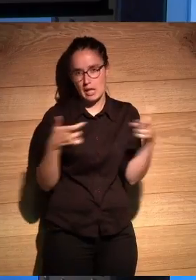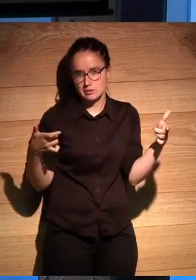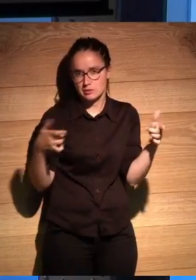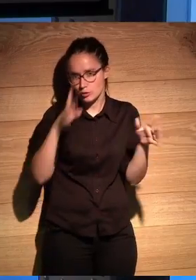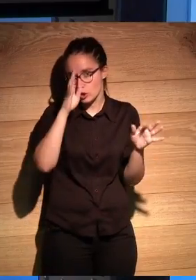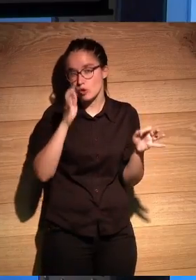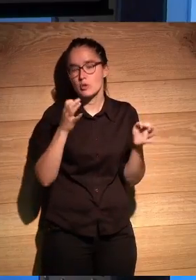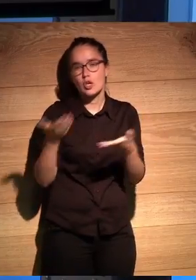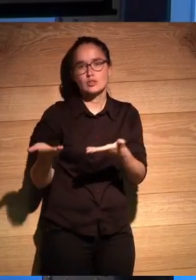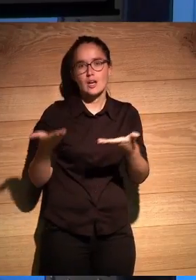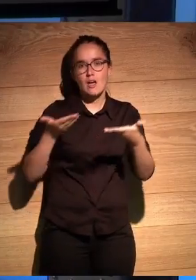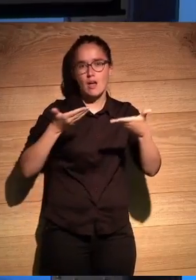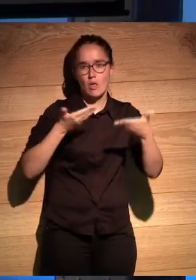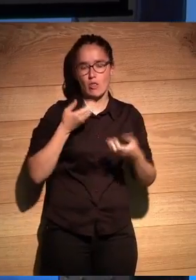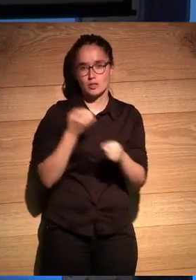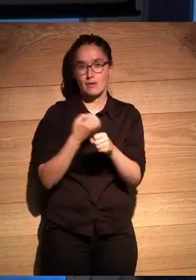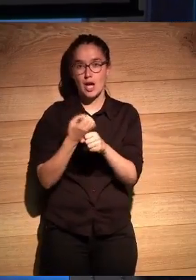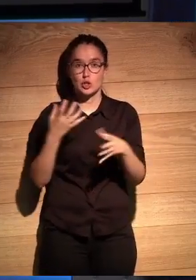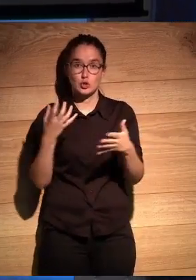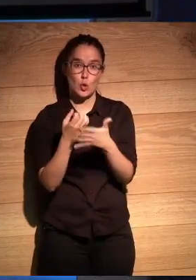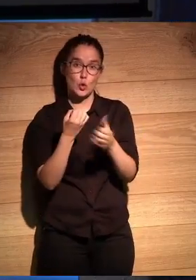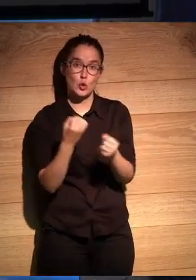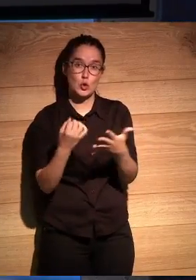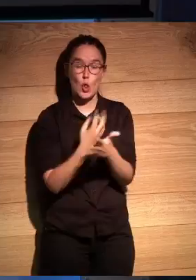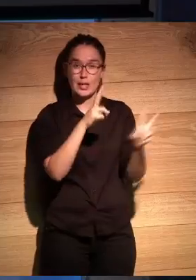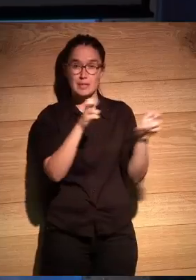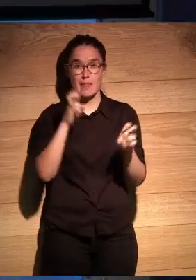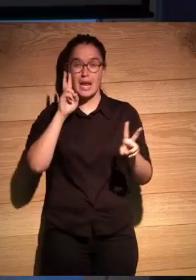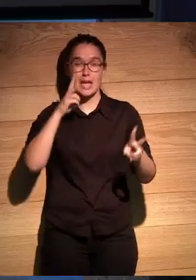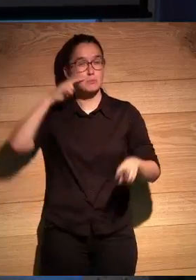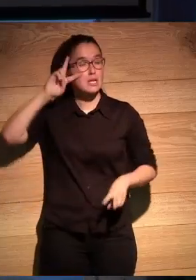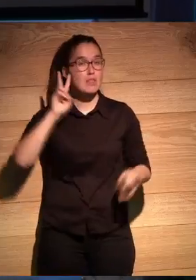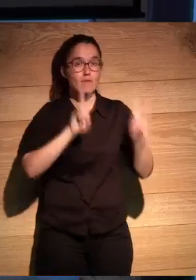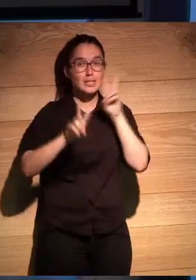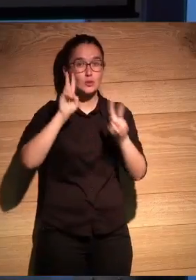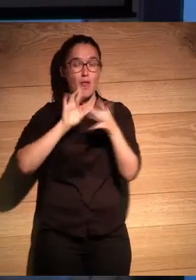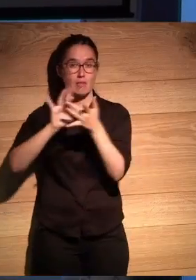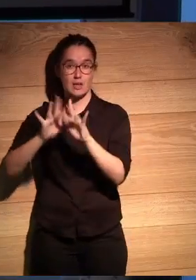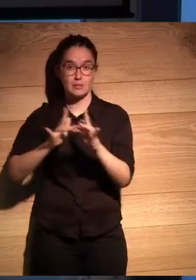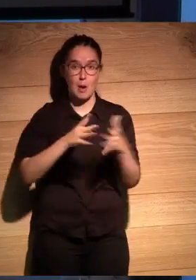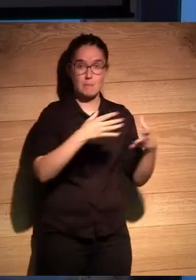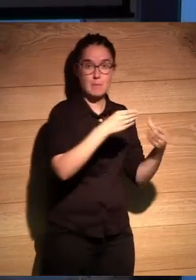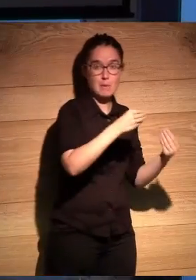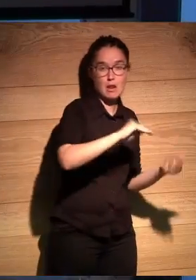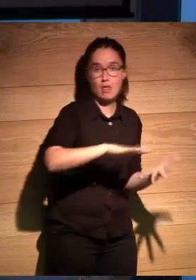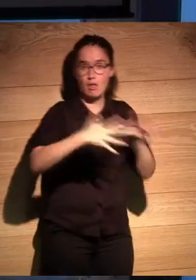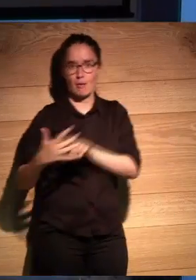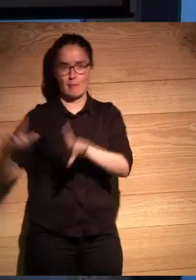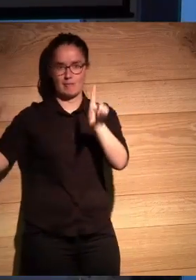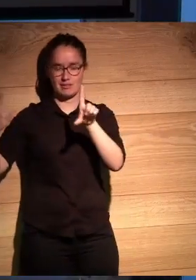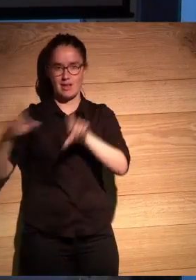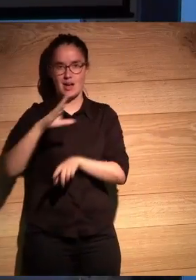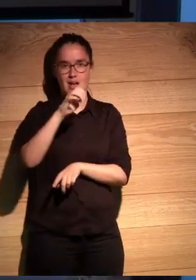que nos han ayudado a trabajar toda esta parte de la experiencia visual interactiva, viajar desde el papel hasta la pantalla. Carlos Ruiz